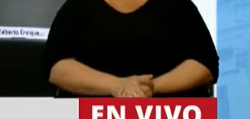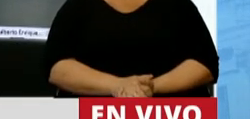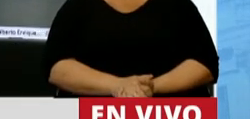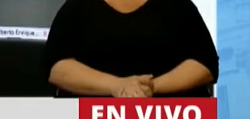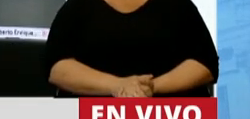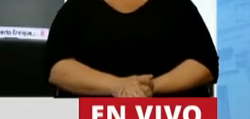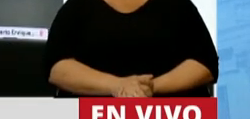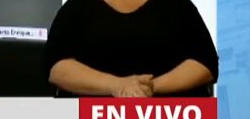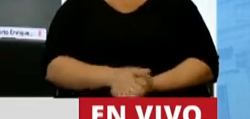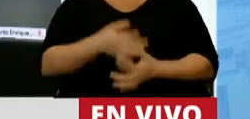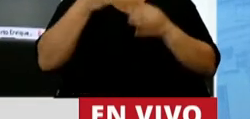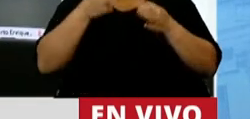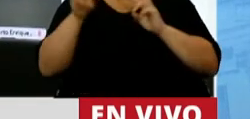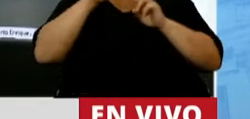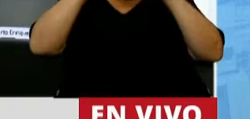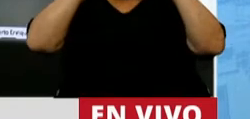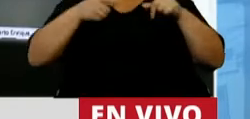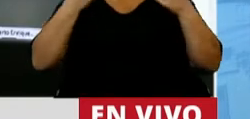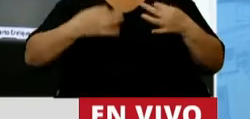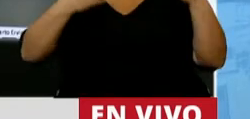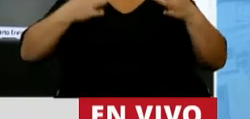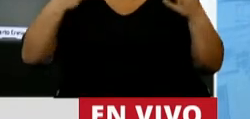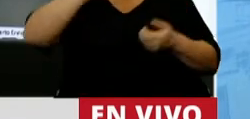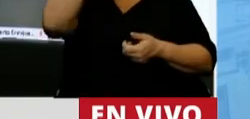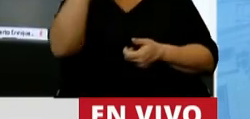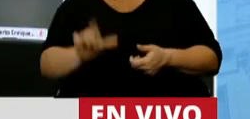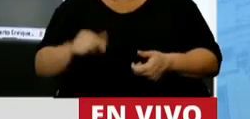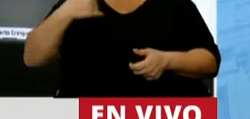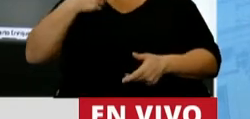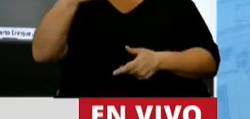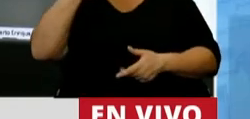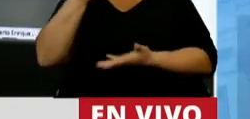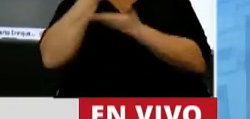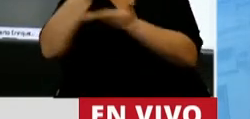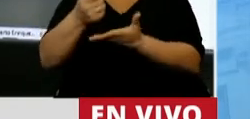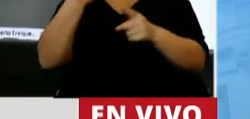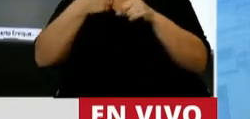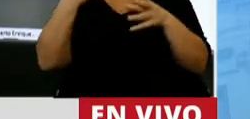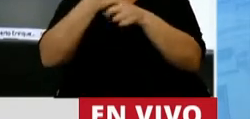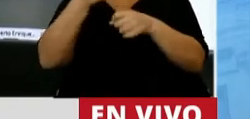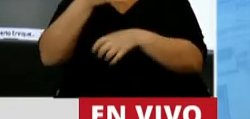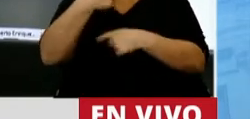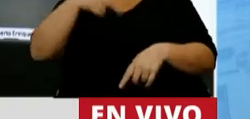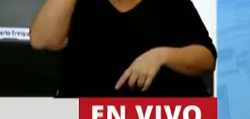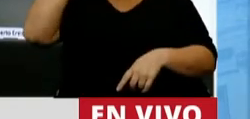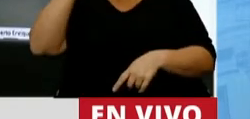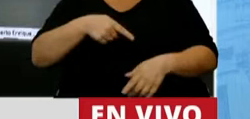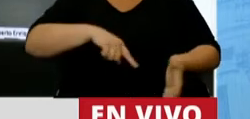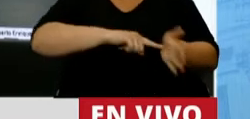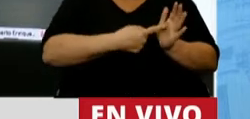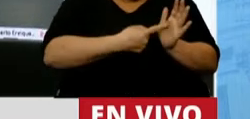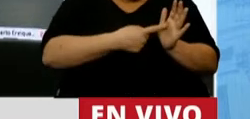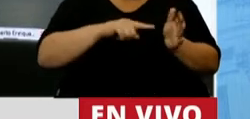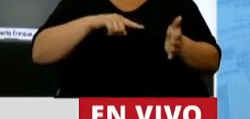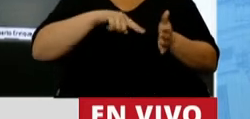determinar políticas que garantizan el federalismo en nuestro país. Recién se hablaba de los subsidios al transporte, 80% para la capital federal